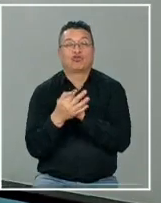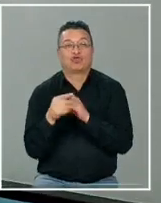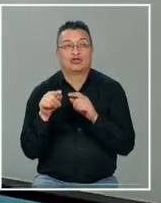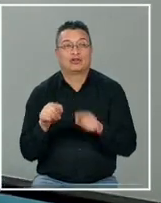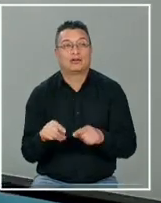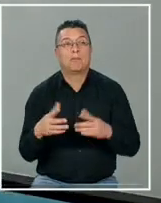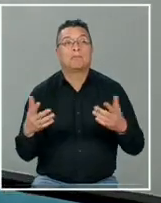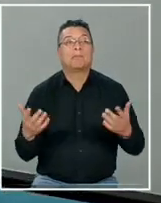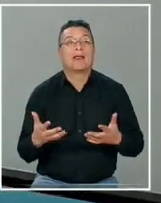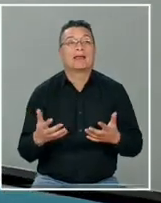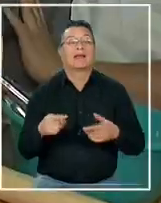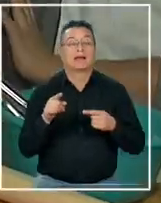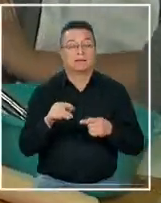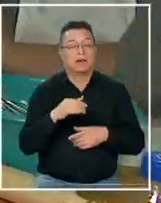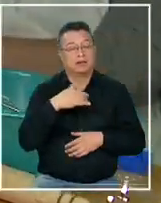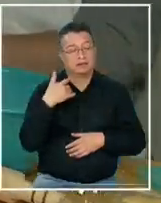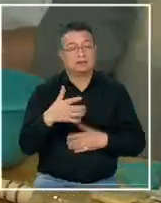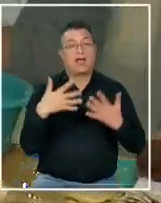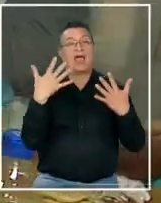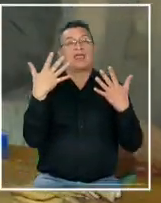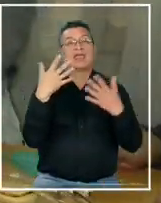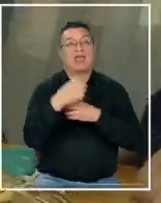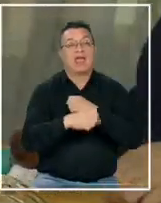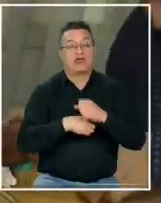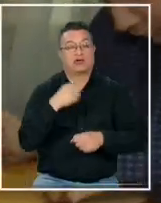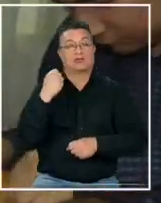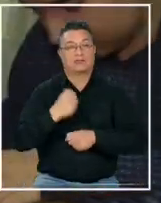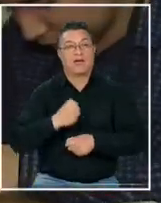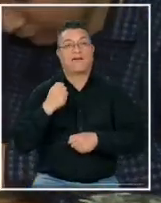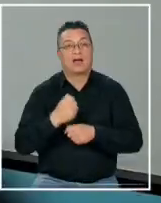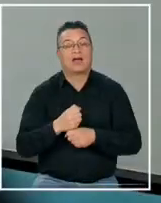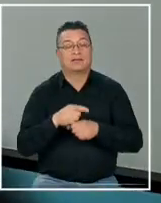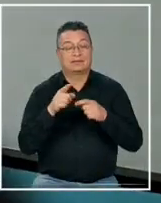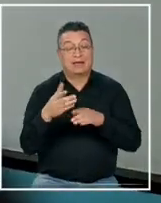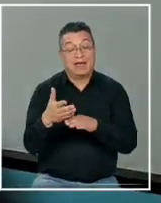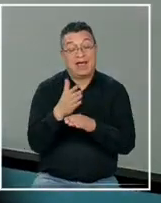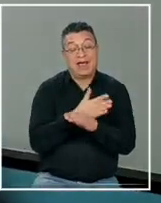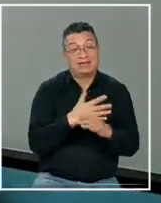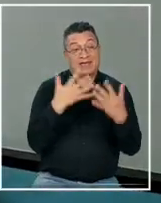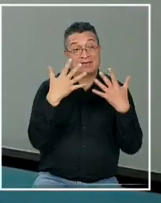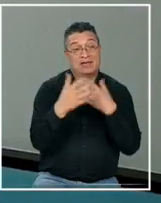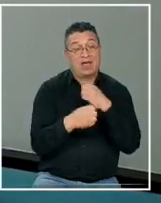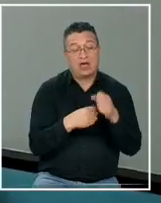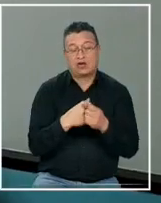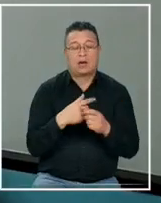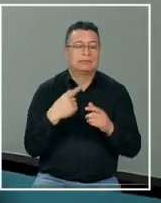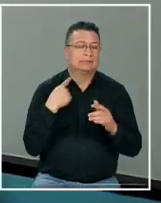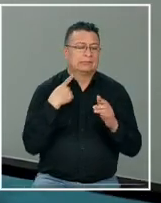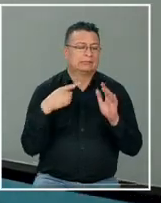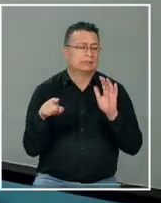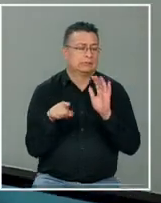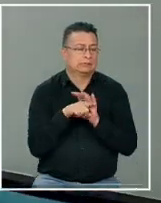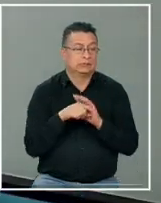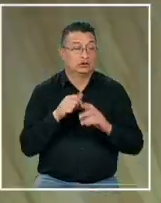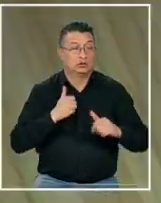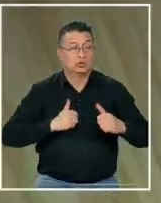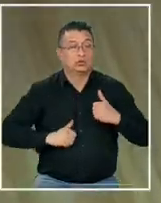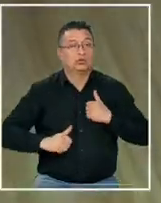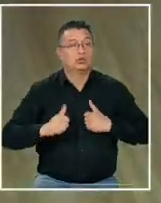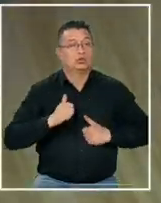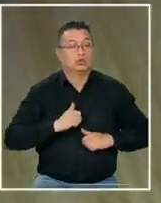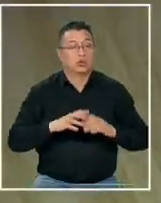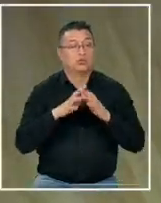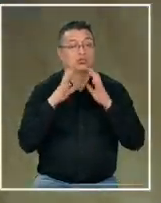que ya estamos 10 años trabajando pero antes de esos 10 años lo pasamos bastante mal sufrió mucho bullying